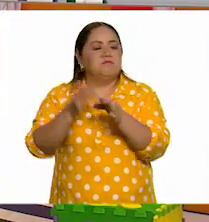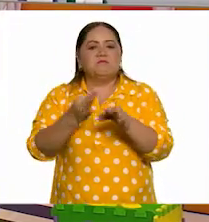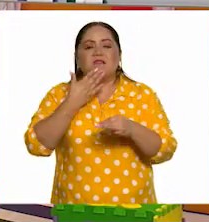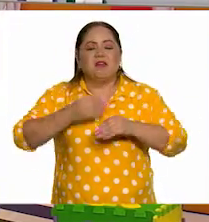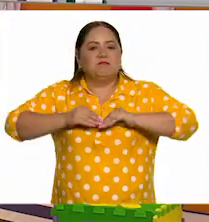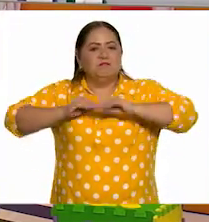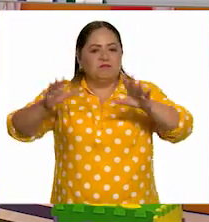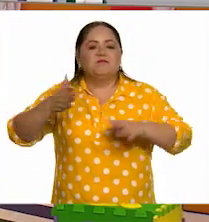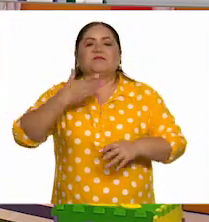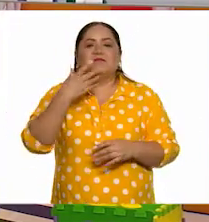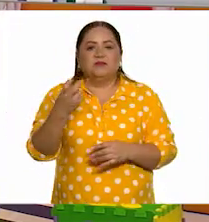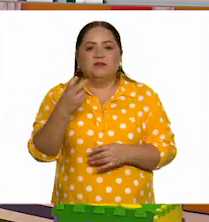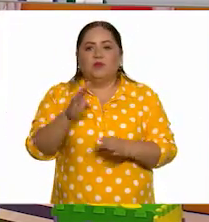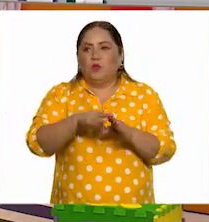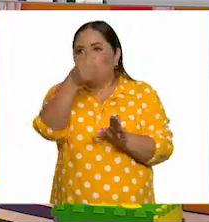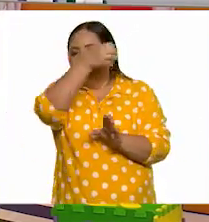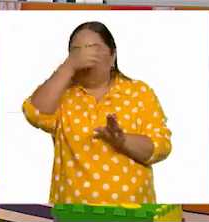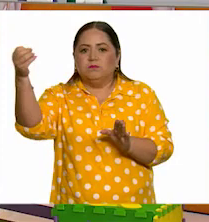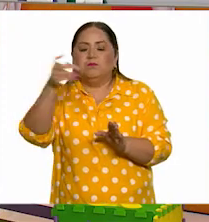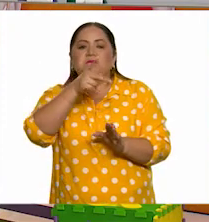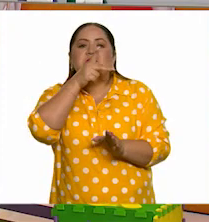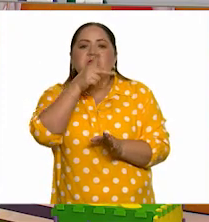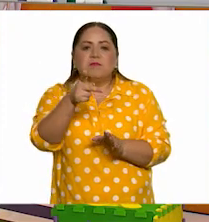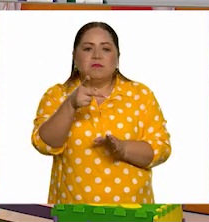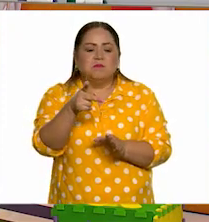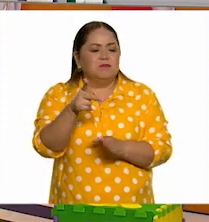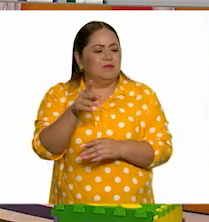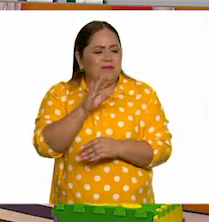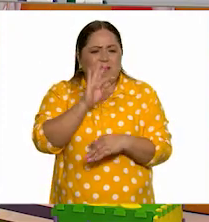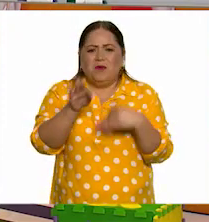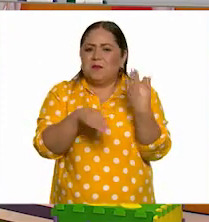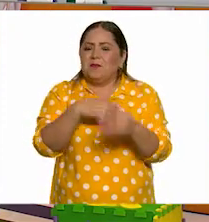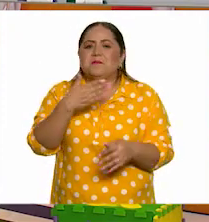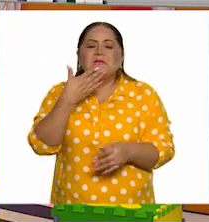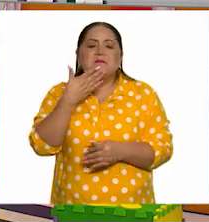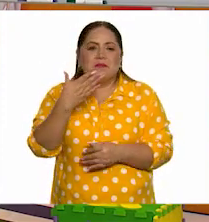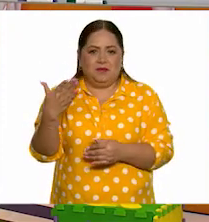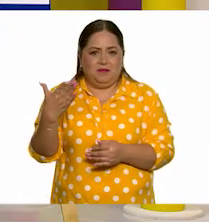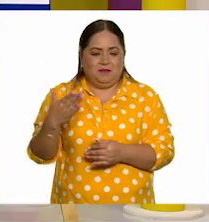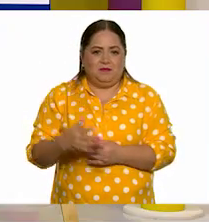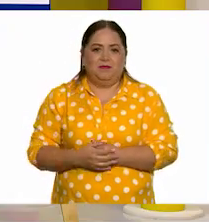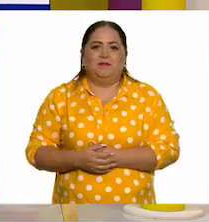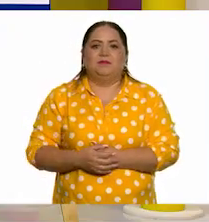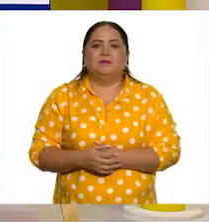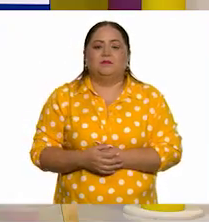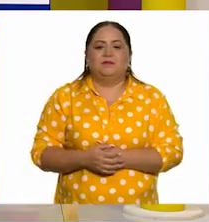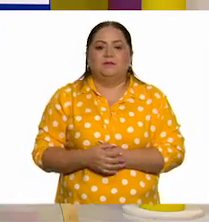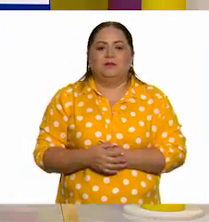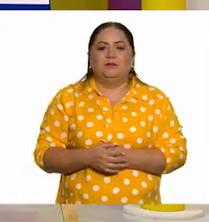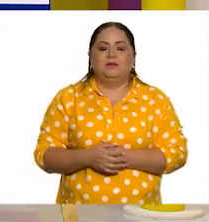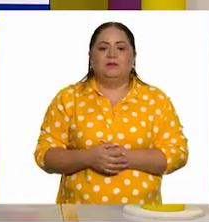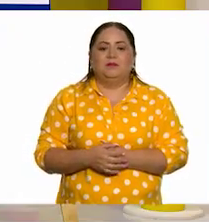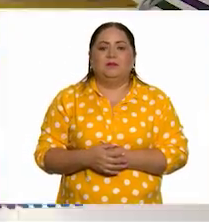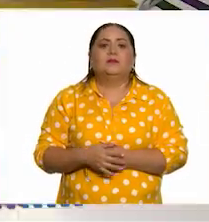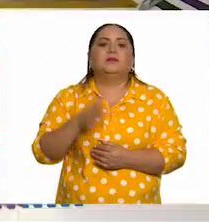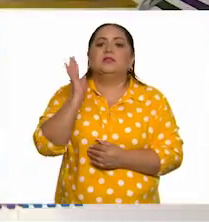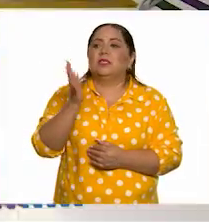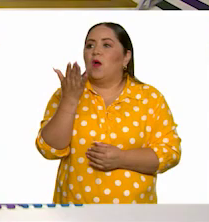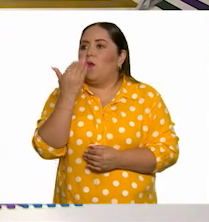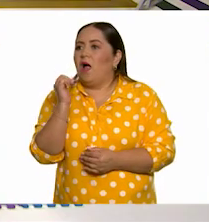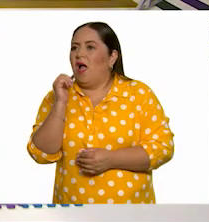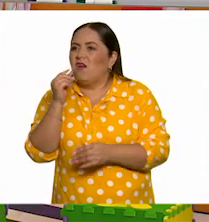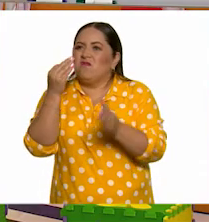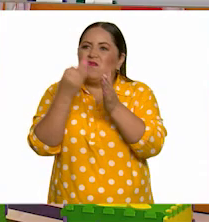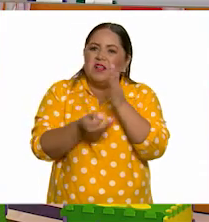su redacción ya está perfectamente bien. Ya no hay